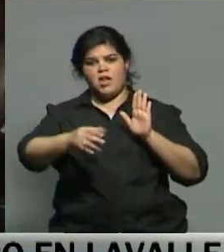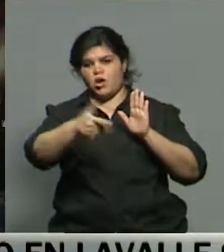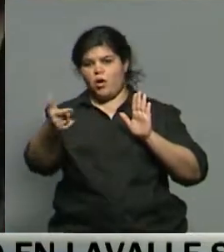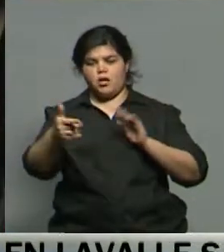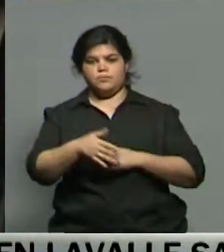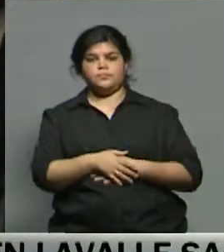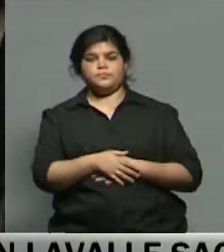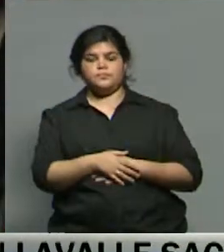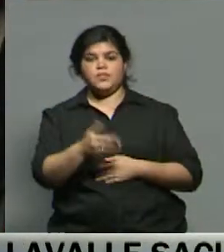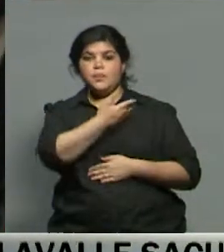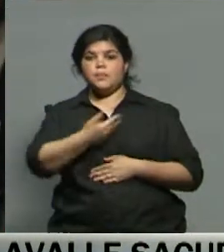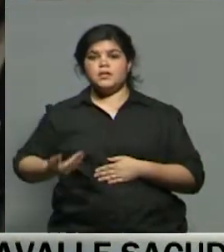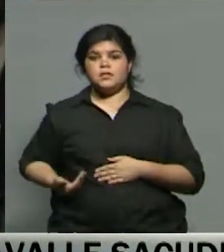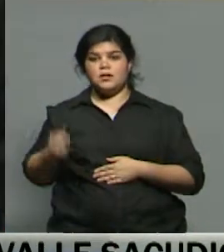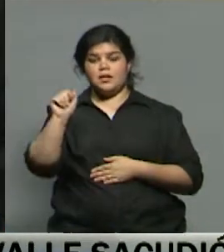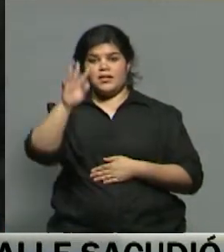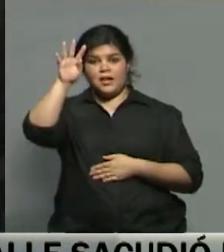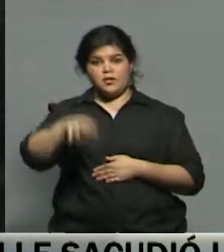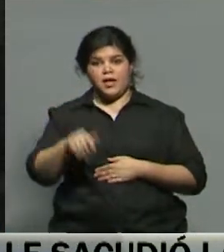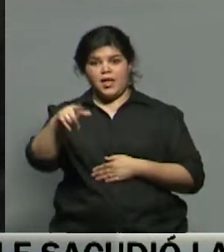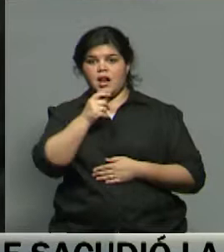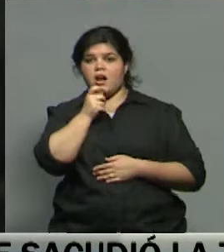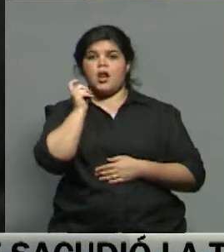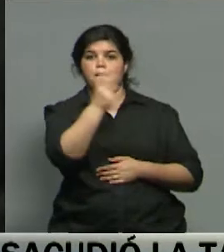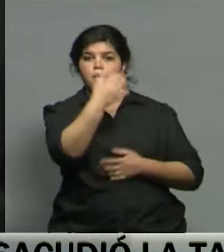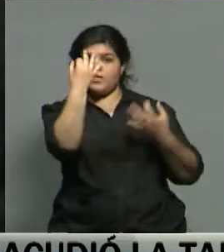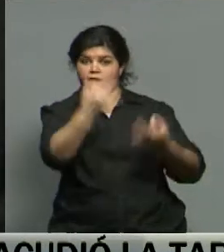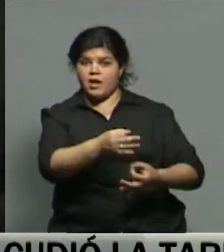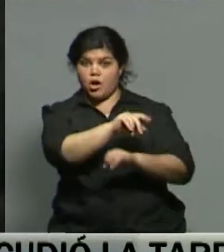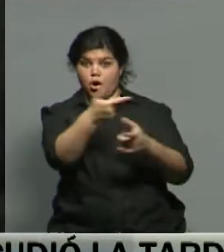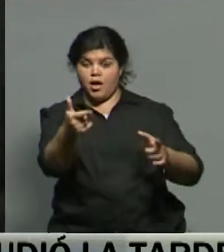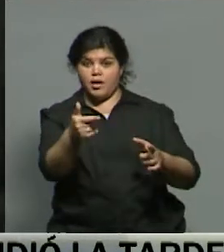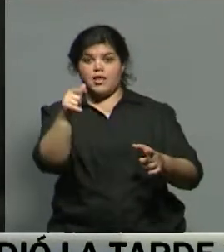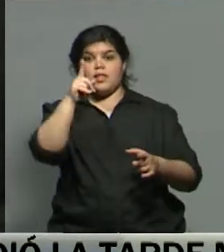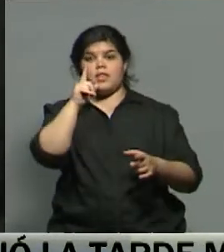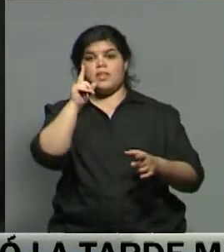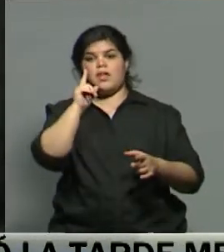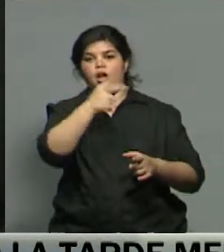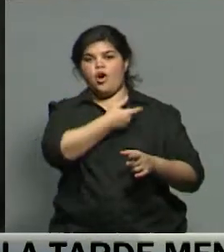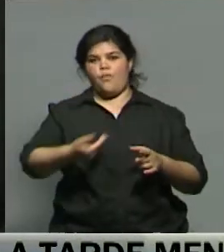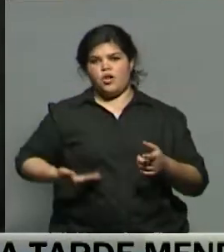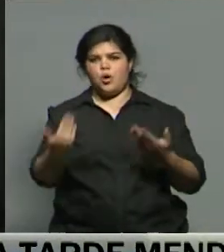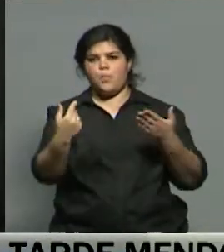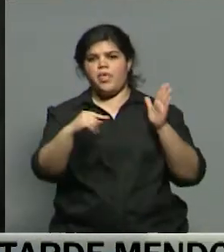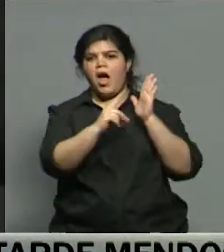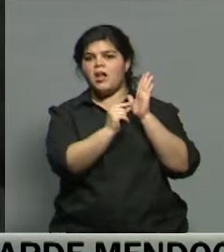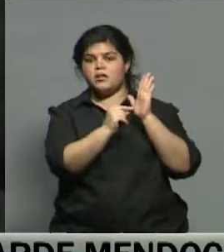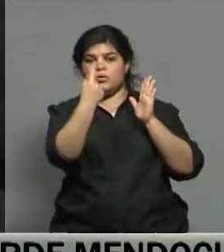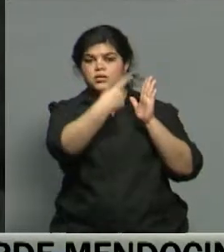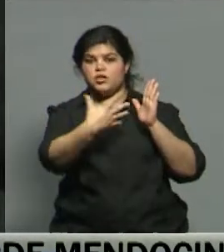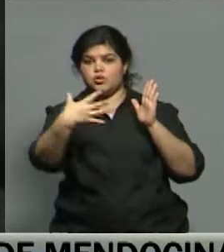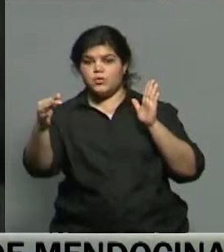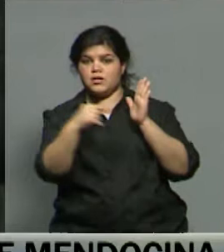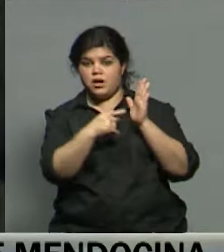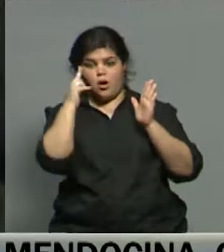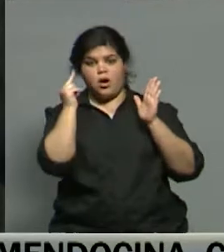Si Puigdemont no da el martes una respuesta satisfactoria, el gobierno podría activar el artículo 155, que requeriría